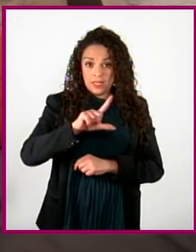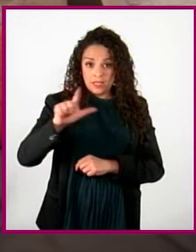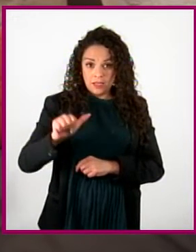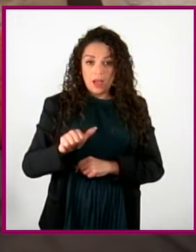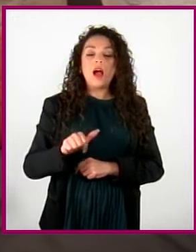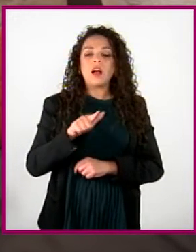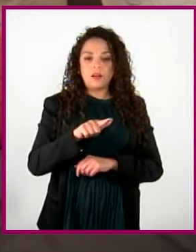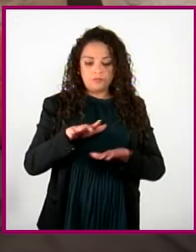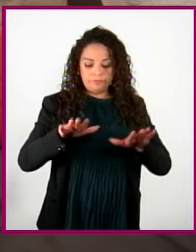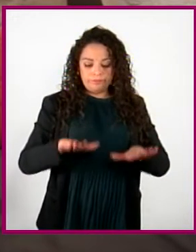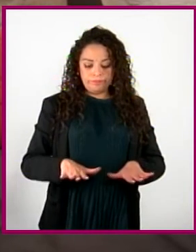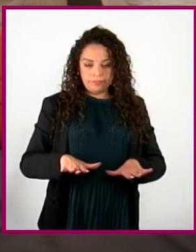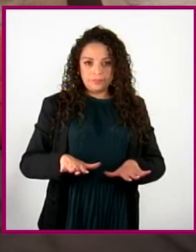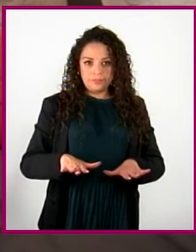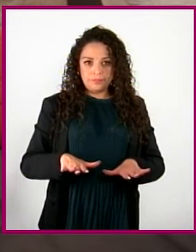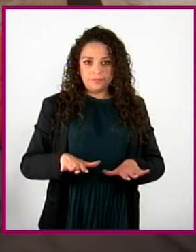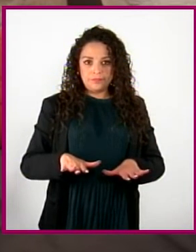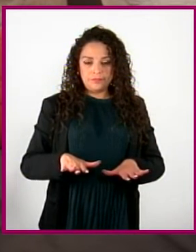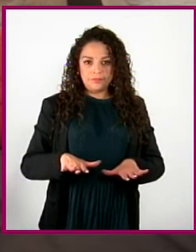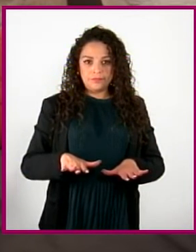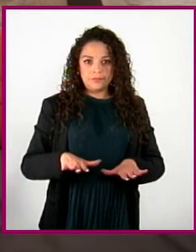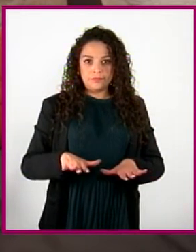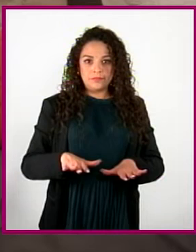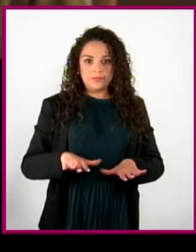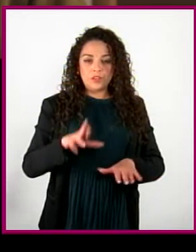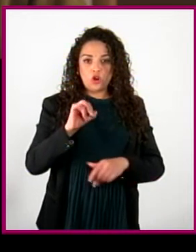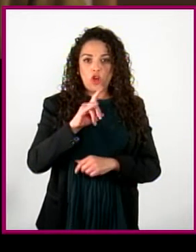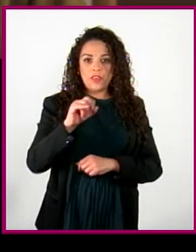Ajusta la posición hasta que te encuentres cómodo.